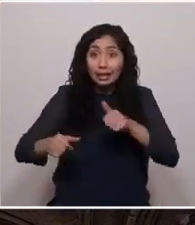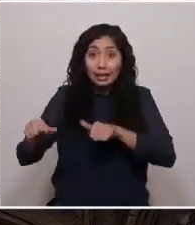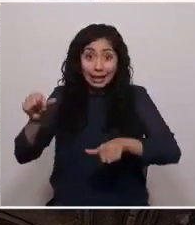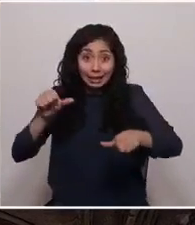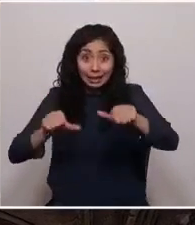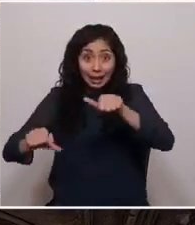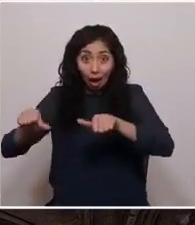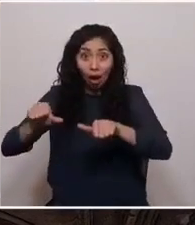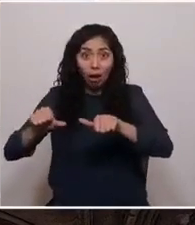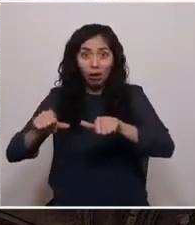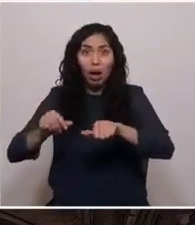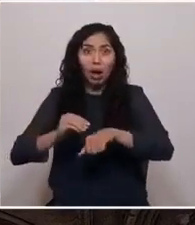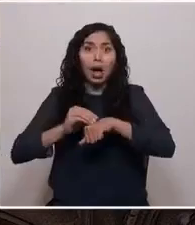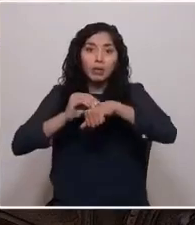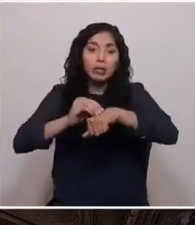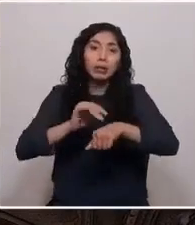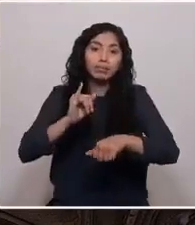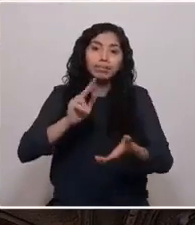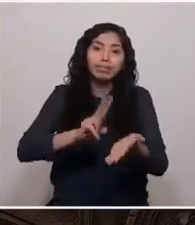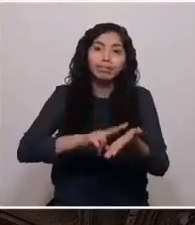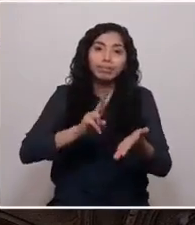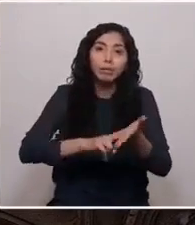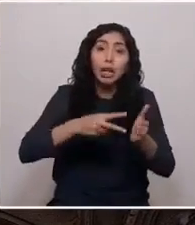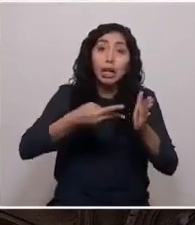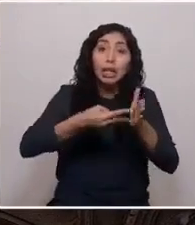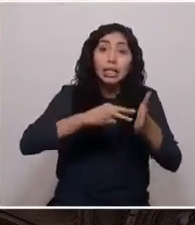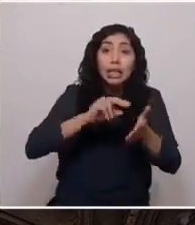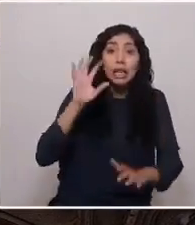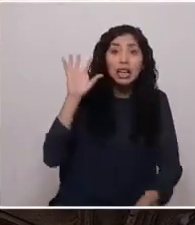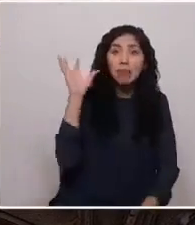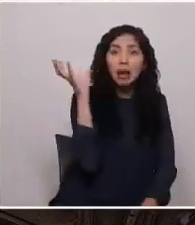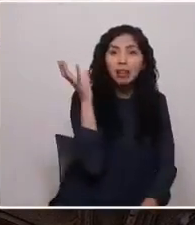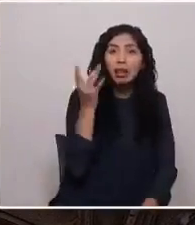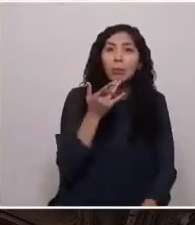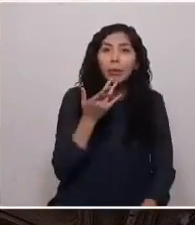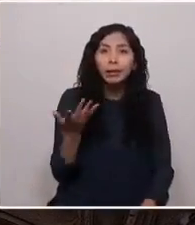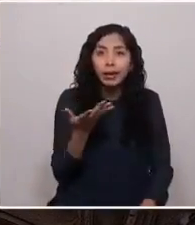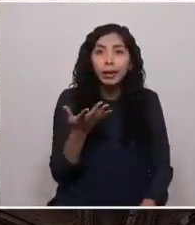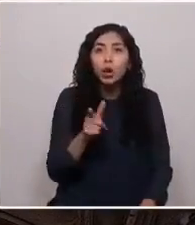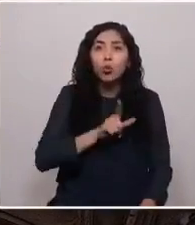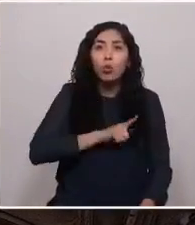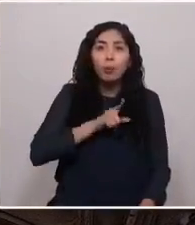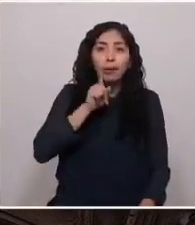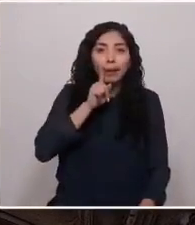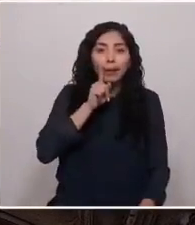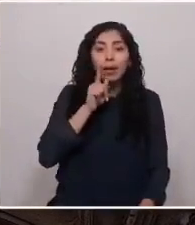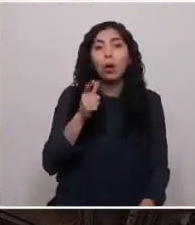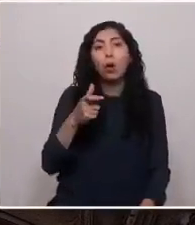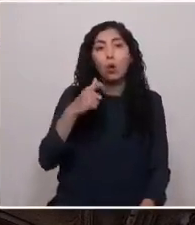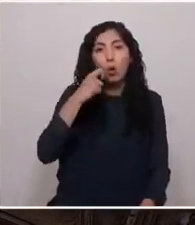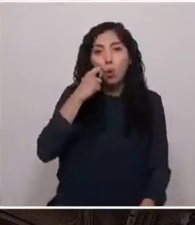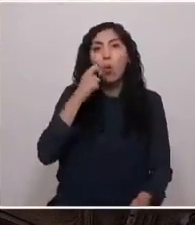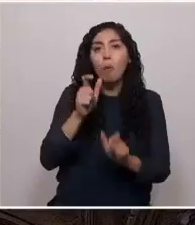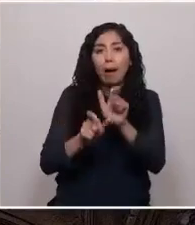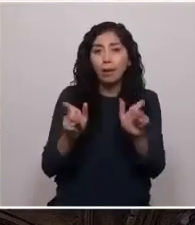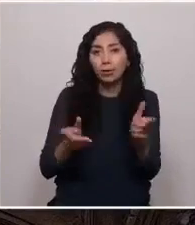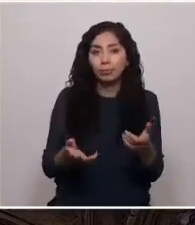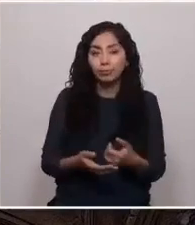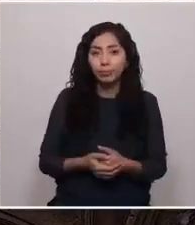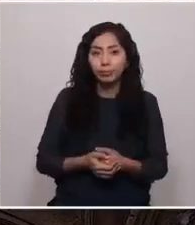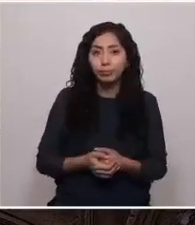que la crisis climática es originada por la acción humana. En nuestro país,